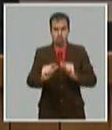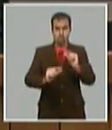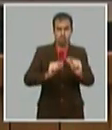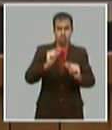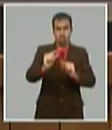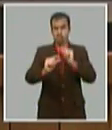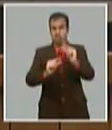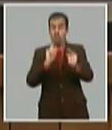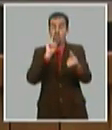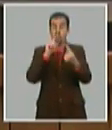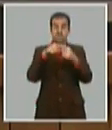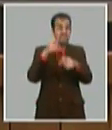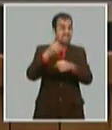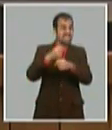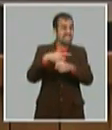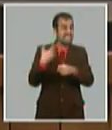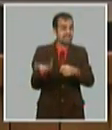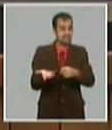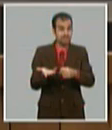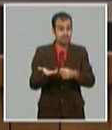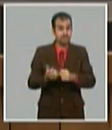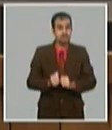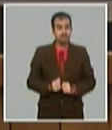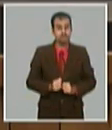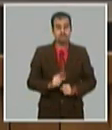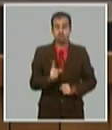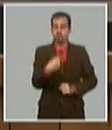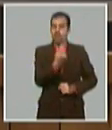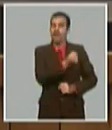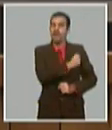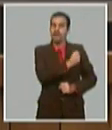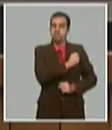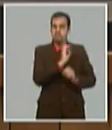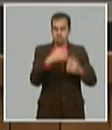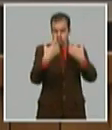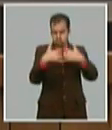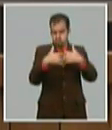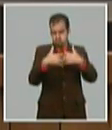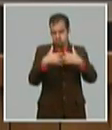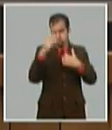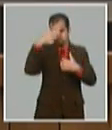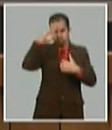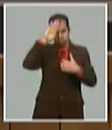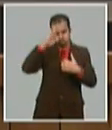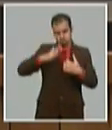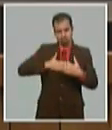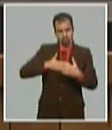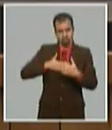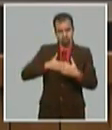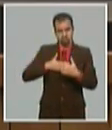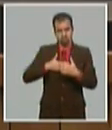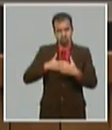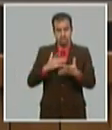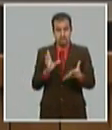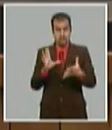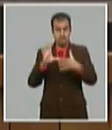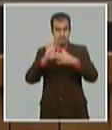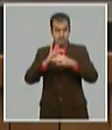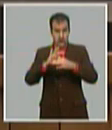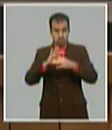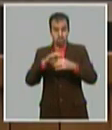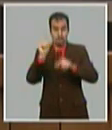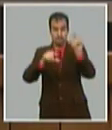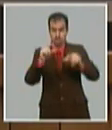proyecciones a partir a de incentivar la producción nacional el encadenamiento productivo con los productores